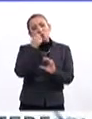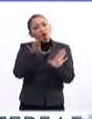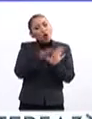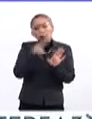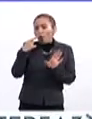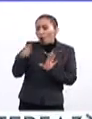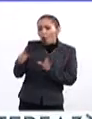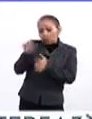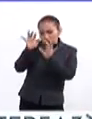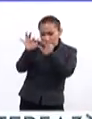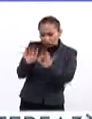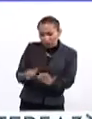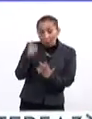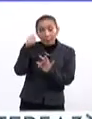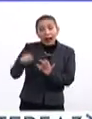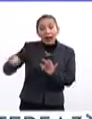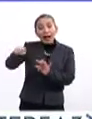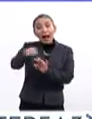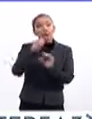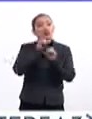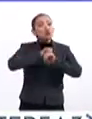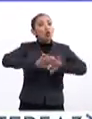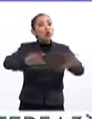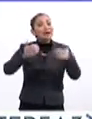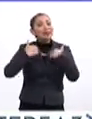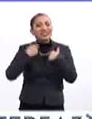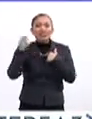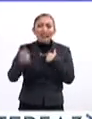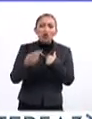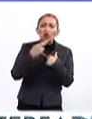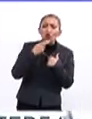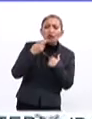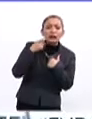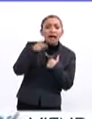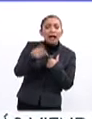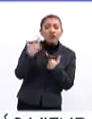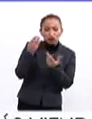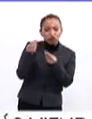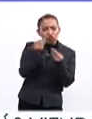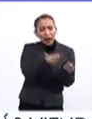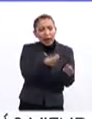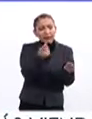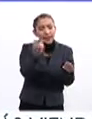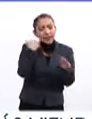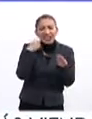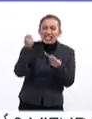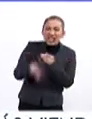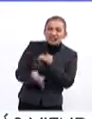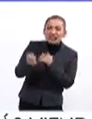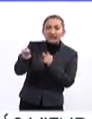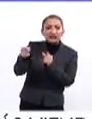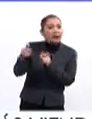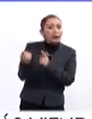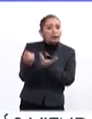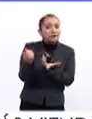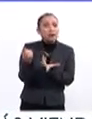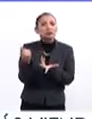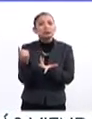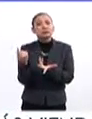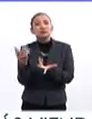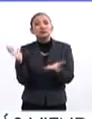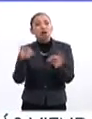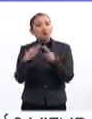cómo redactar para los medios y también cómo entender los medios que ellos reciben y entender también si se trata de